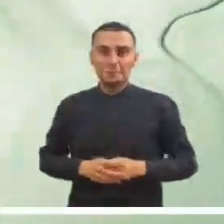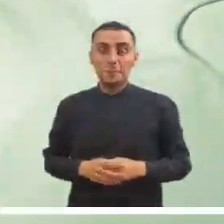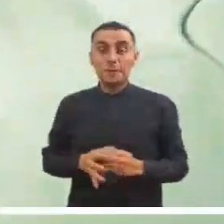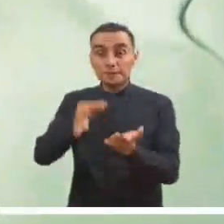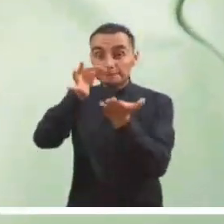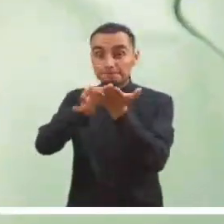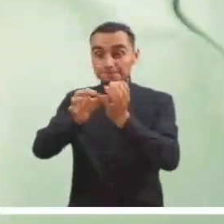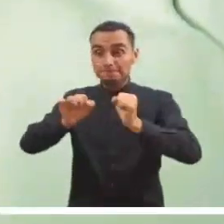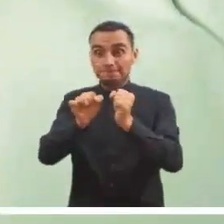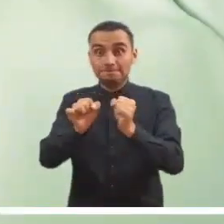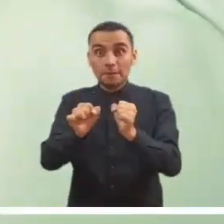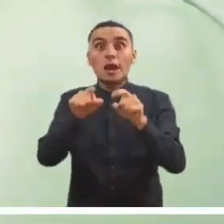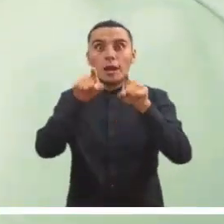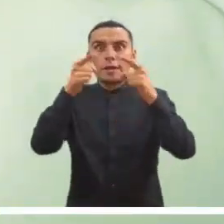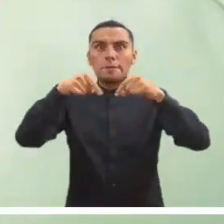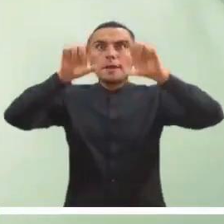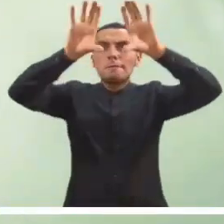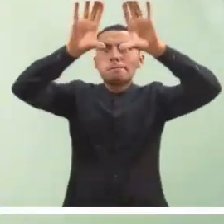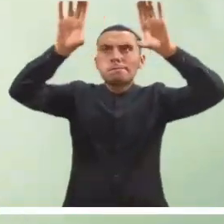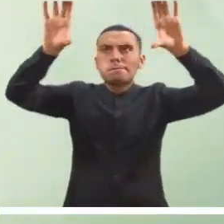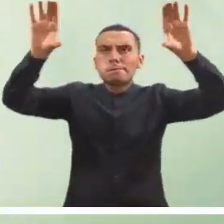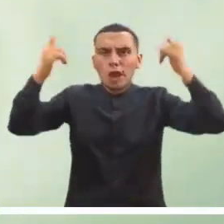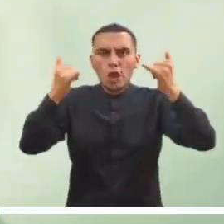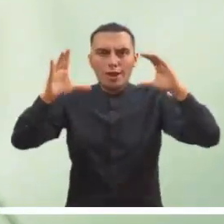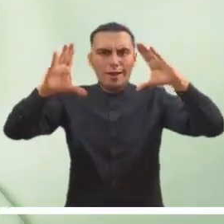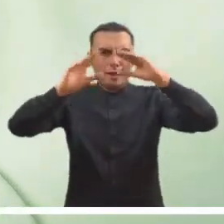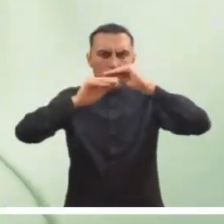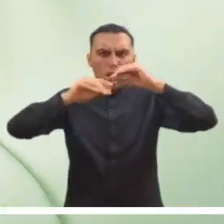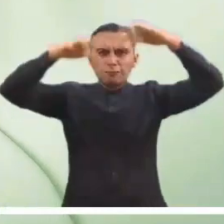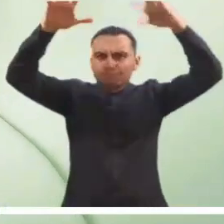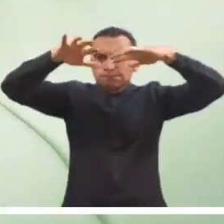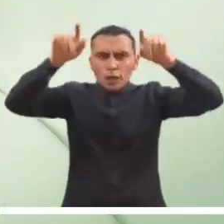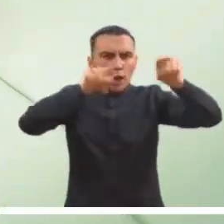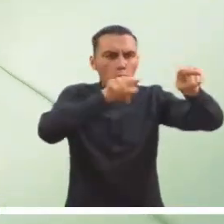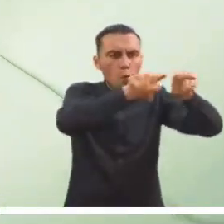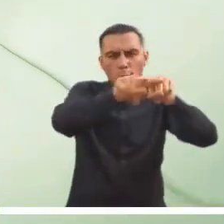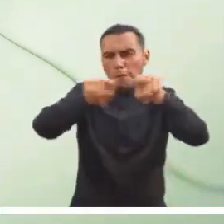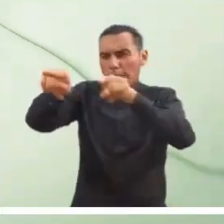Finalmente, en la capital del país, tiempo seco reinará durante la jornada.